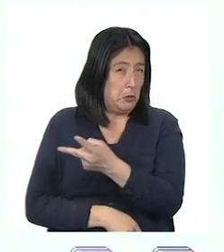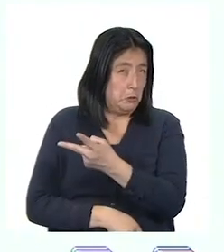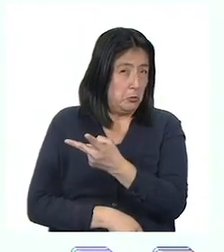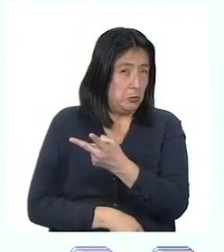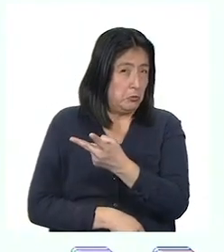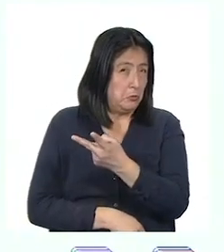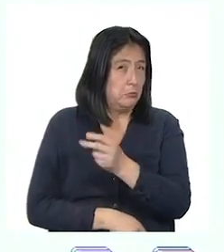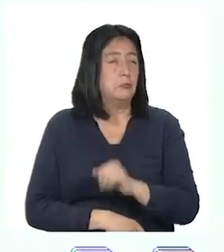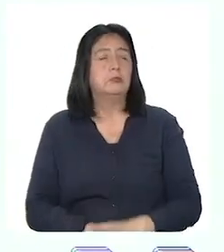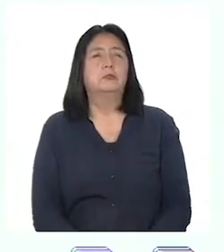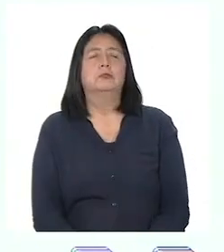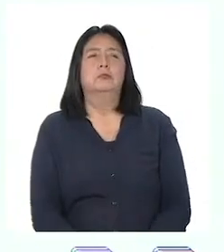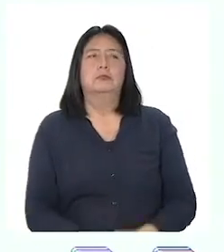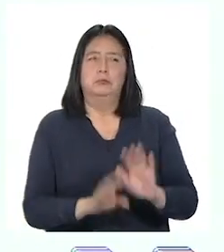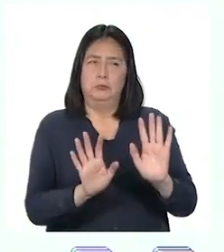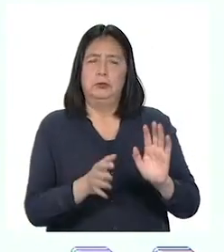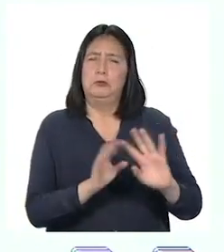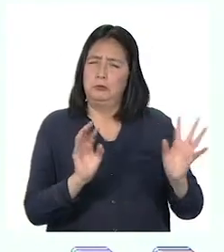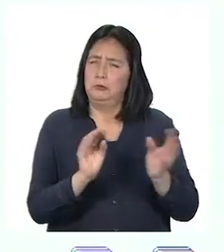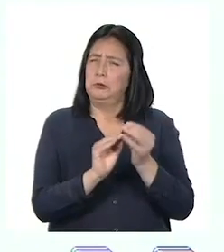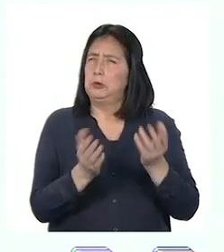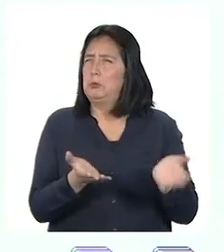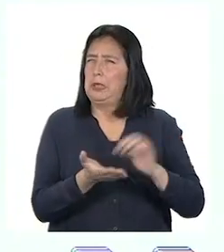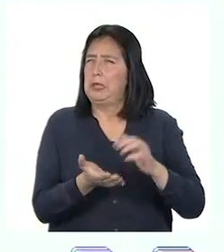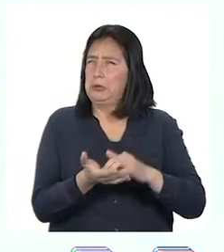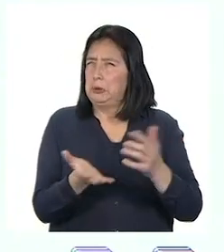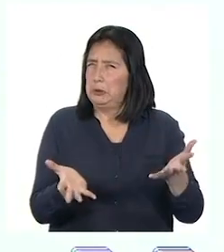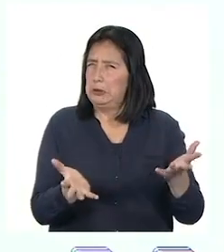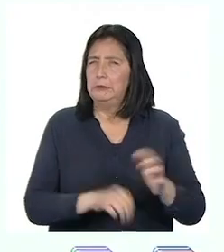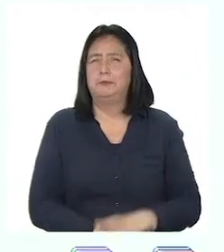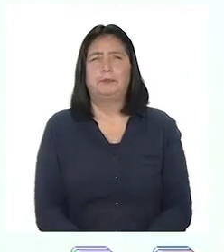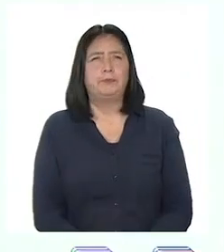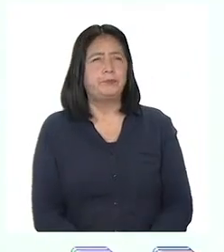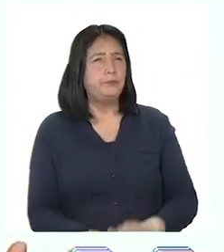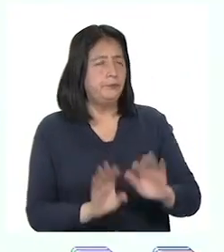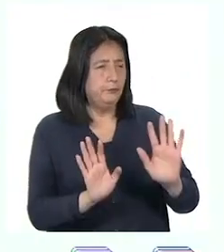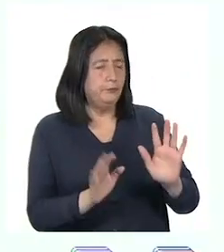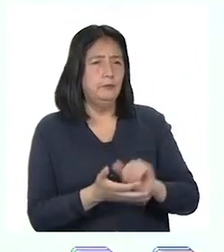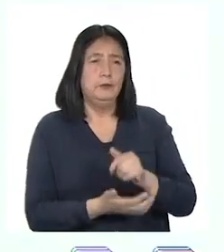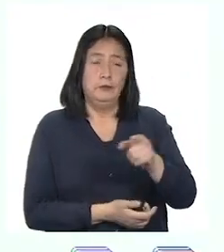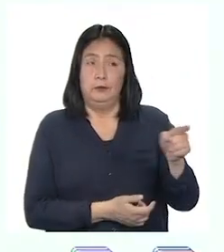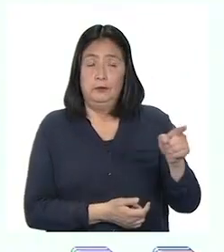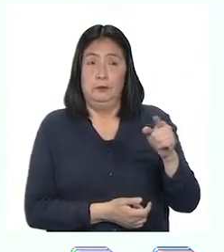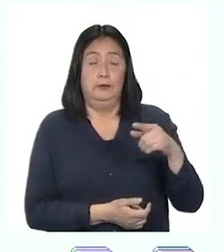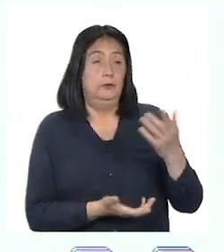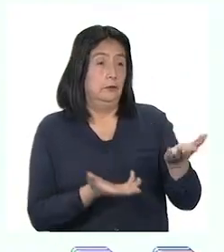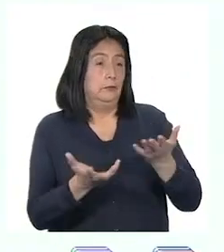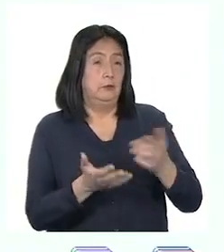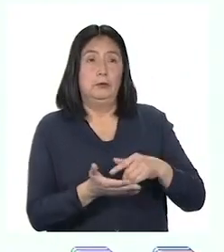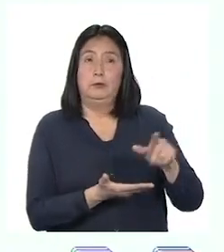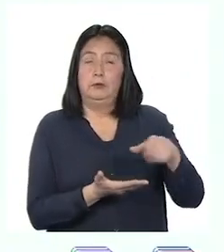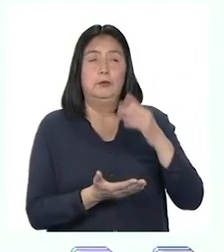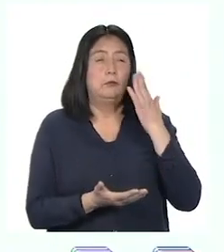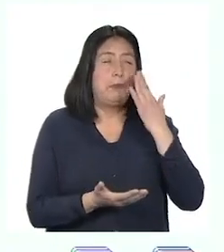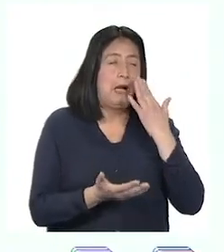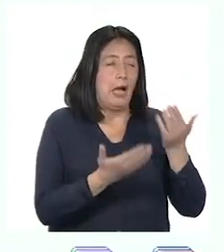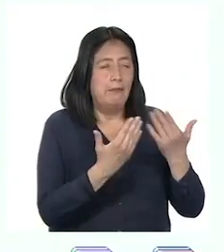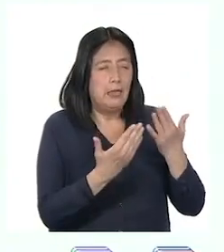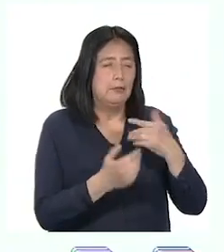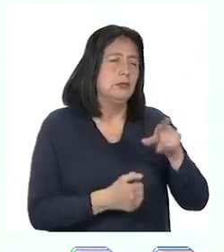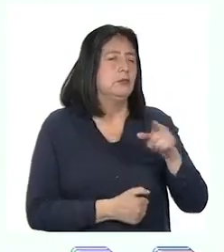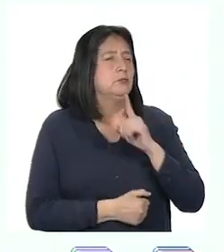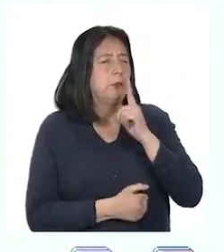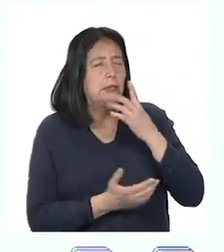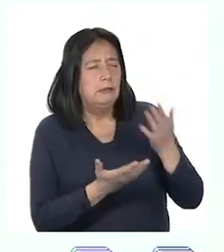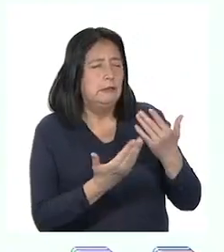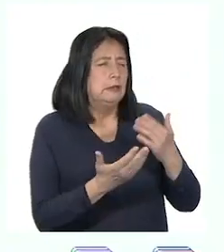Patricia? ¿Lo complementarían de alguna otra forma? Luego sí las invito a comentar esto con su mamá, su papá o